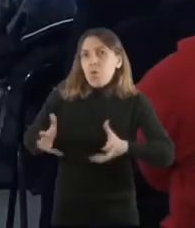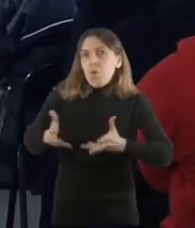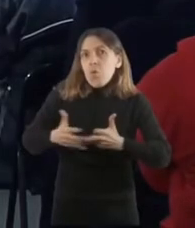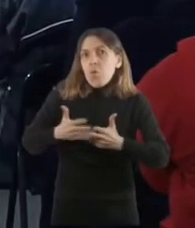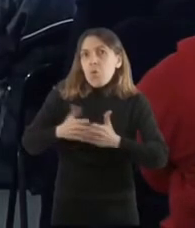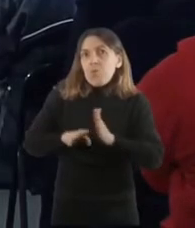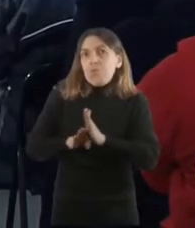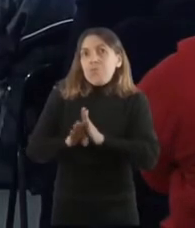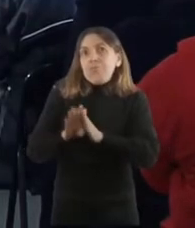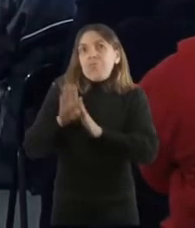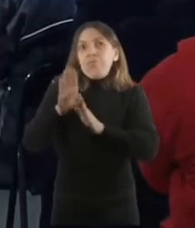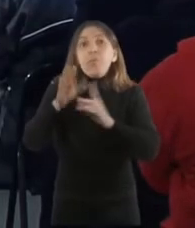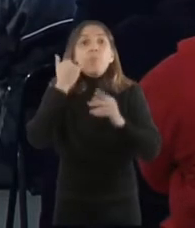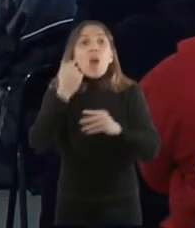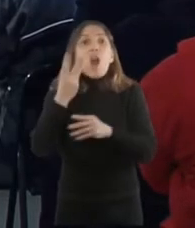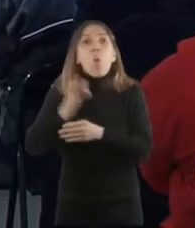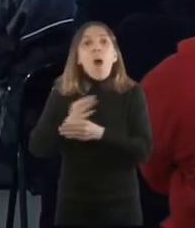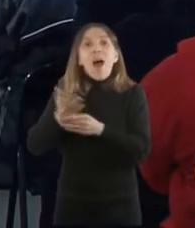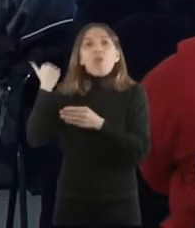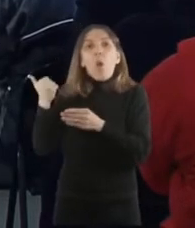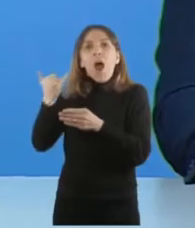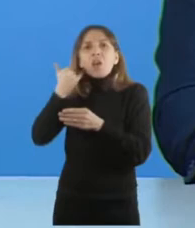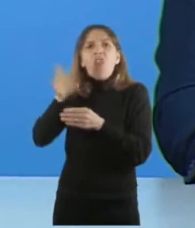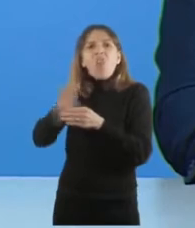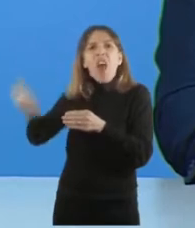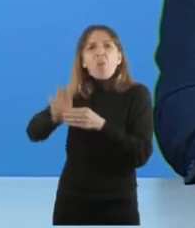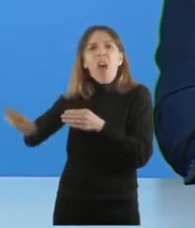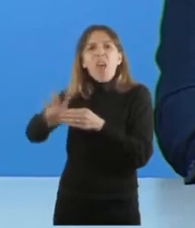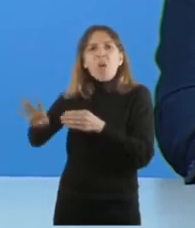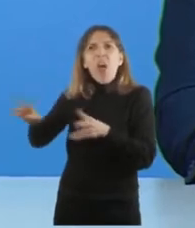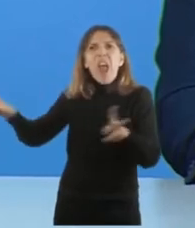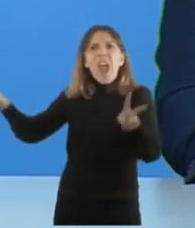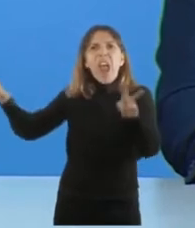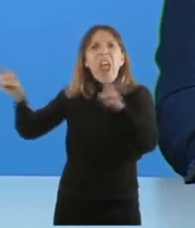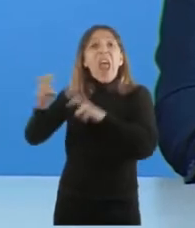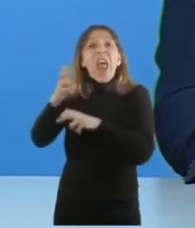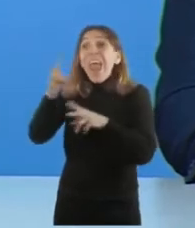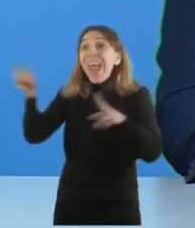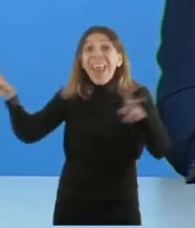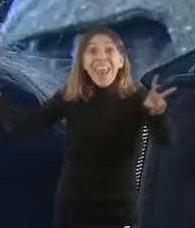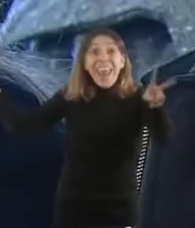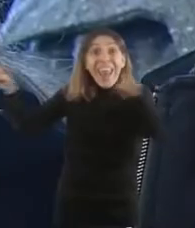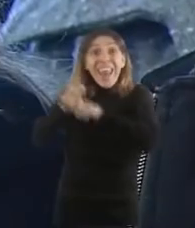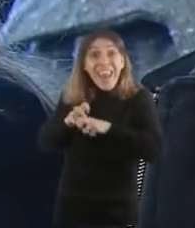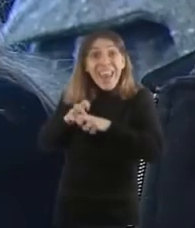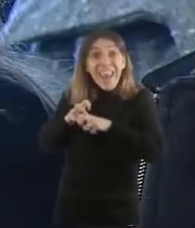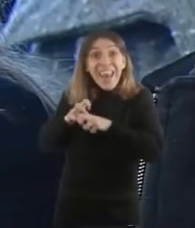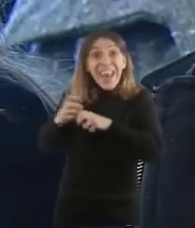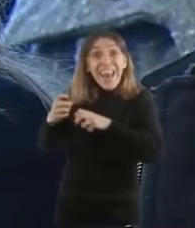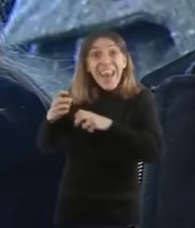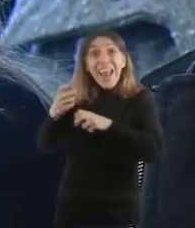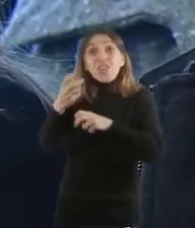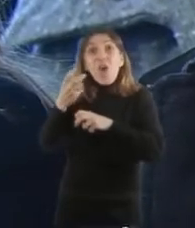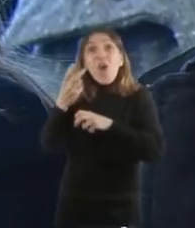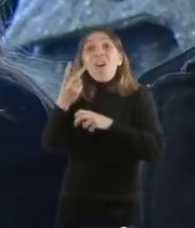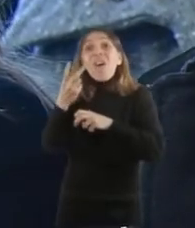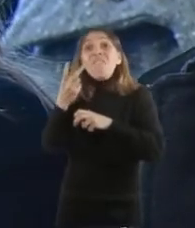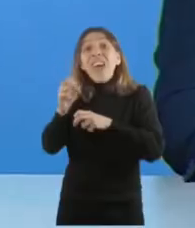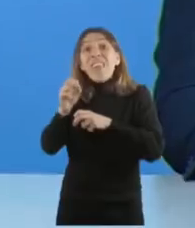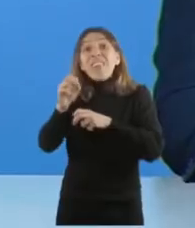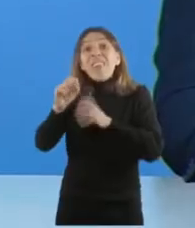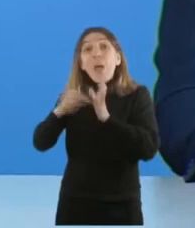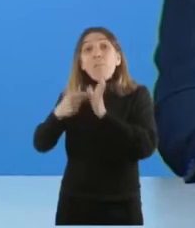hiperendeudamiento y caída del ingreso, 20 puntos de caída del ingreso entre el 2015 y el 2019.